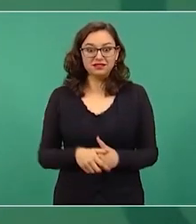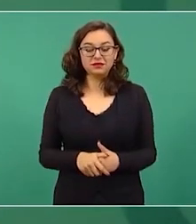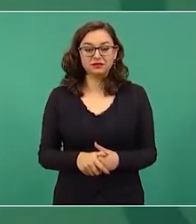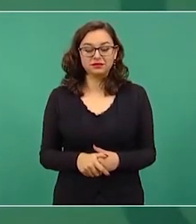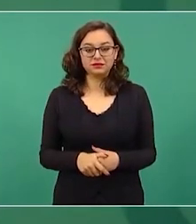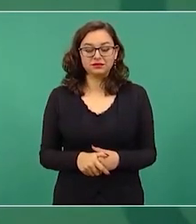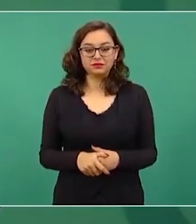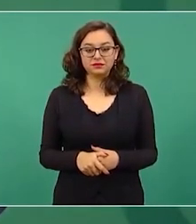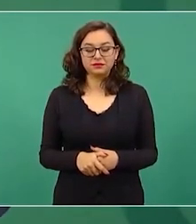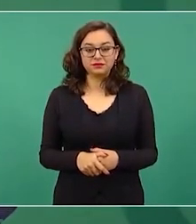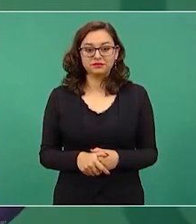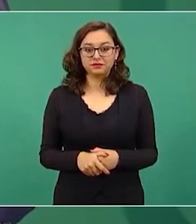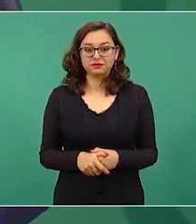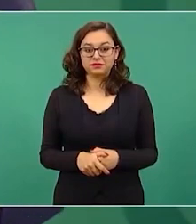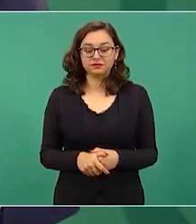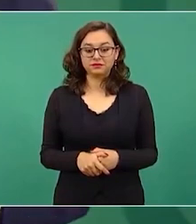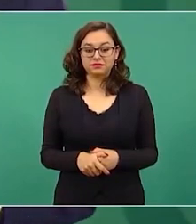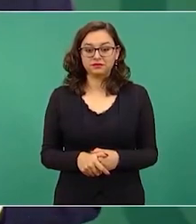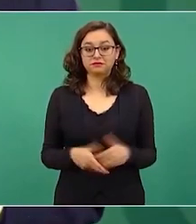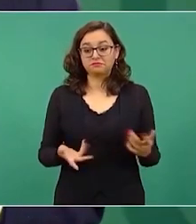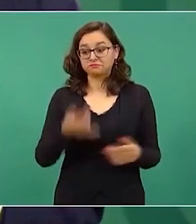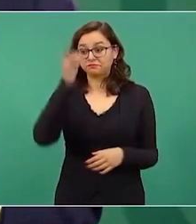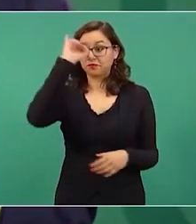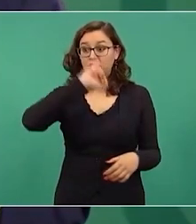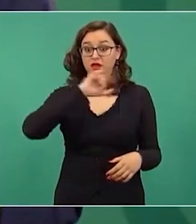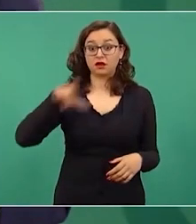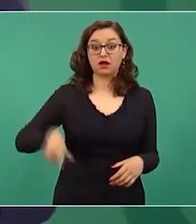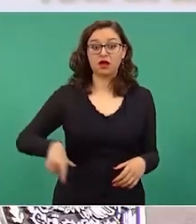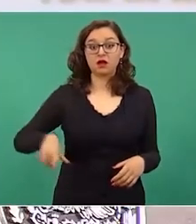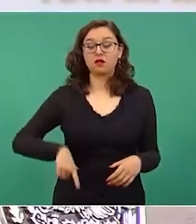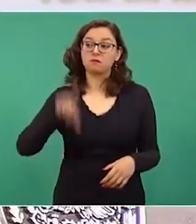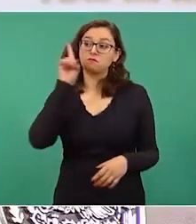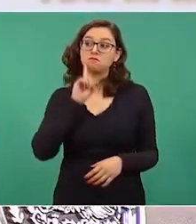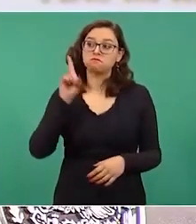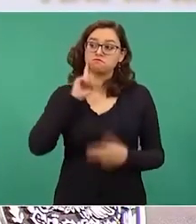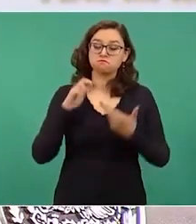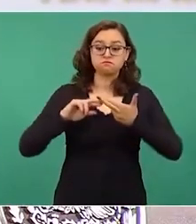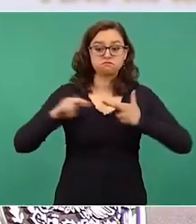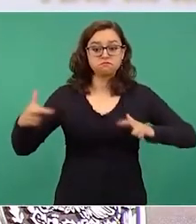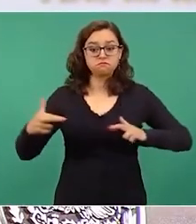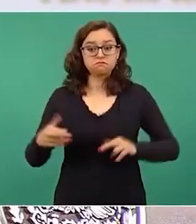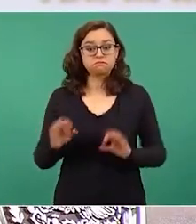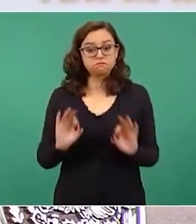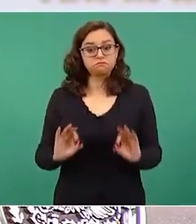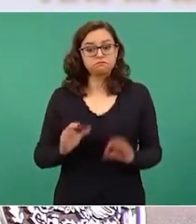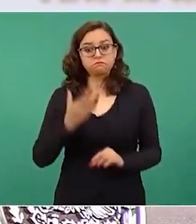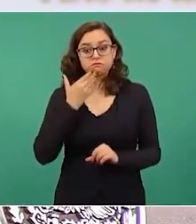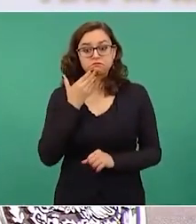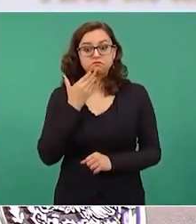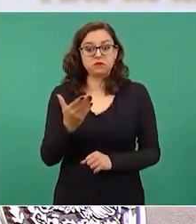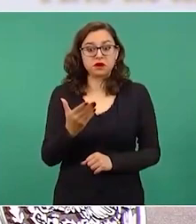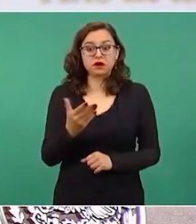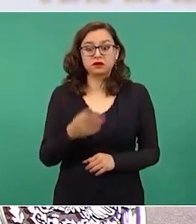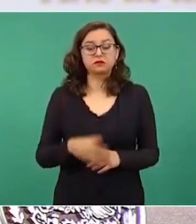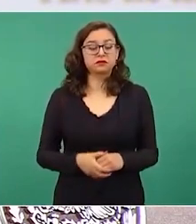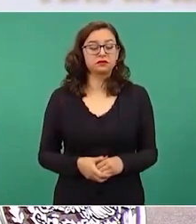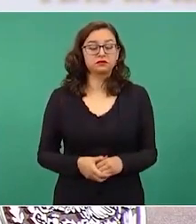tenemos muy buena relación con la jefa de gobierno quizá por eso